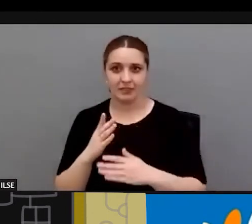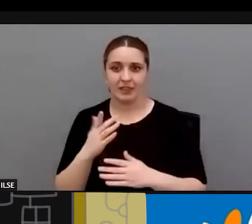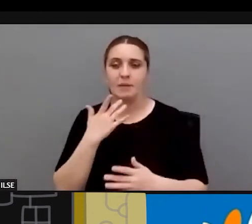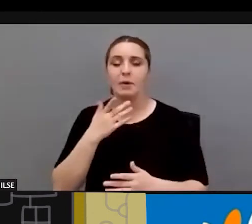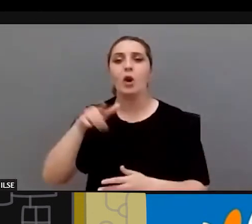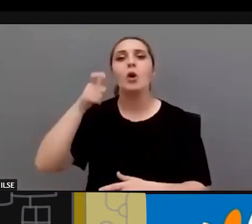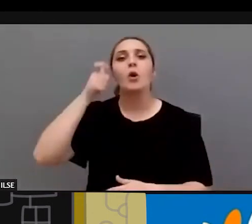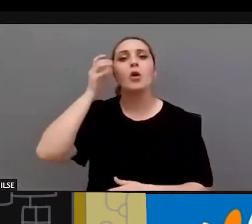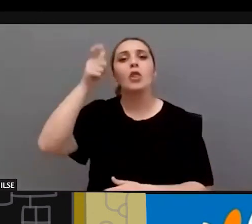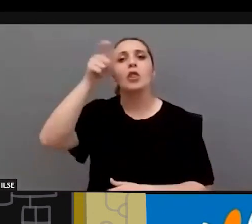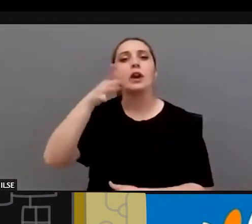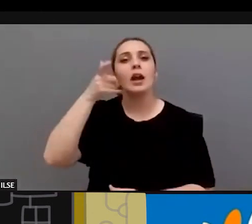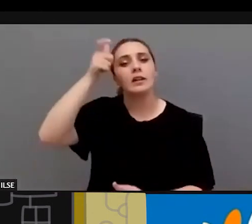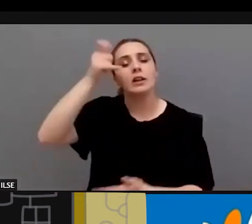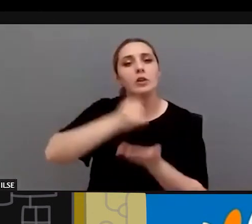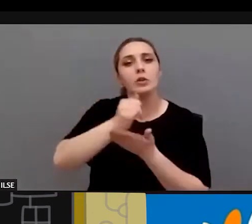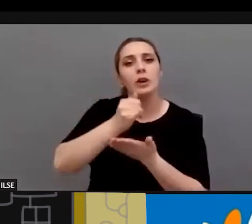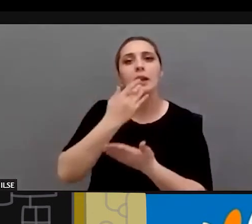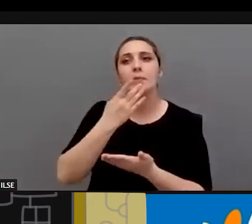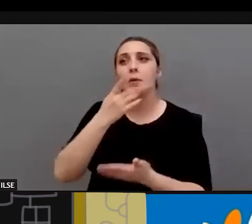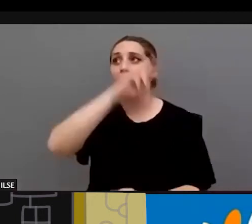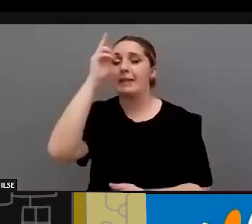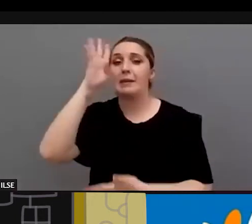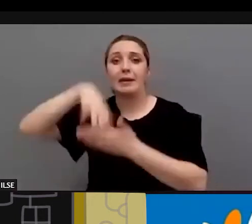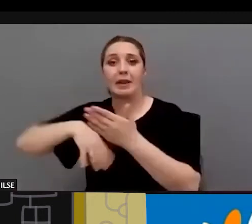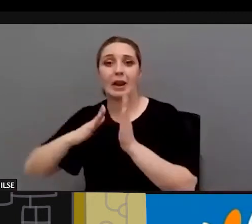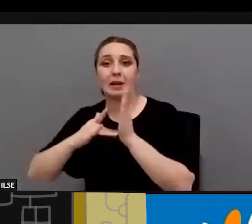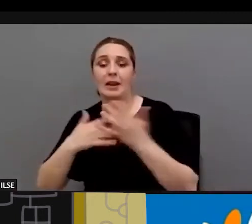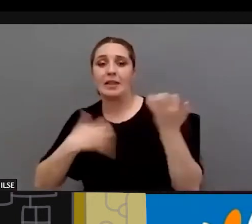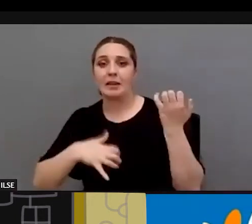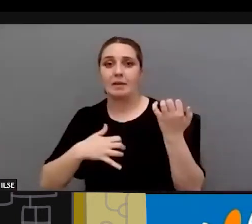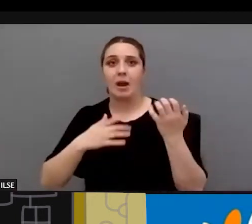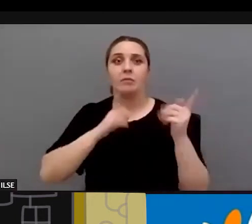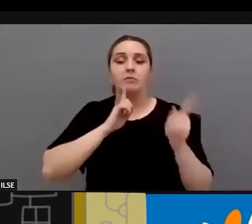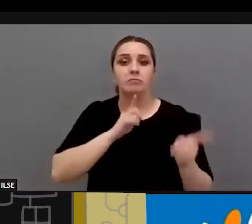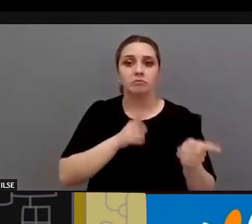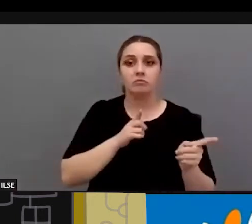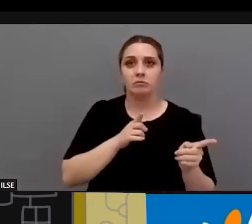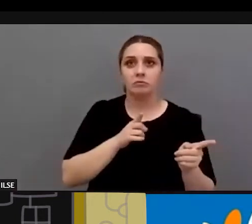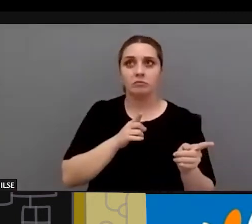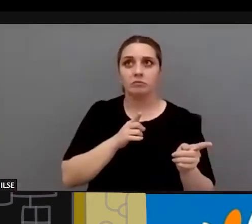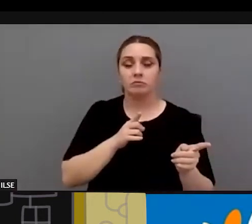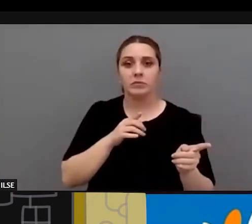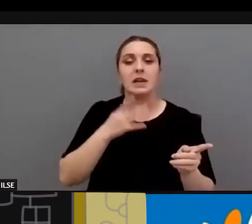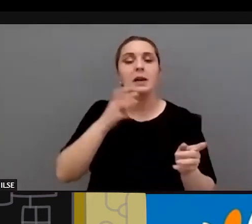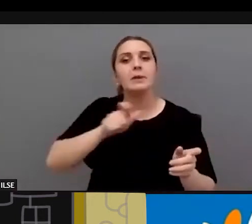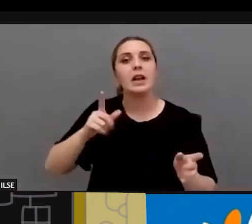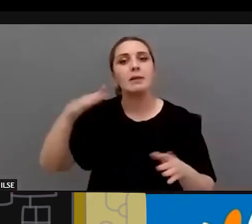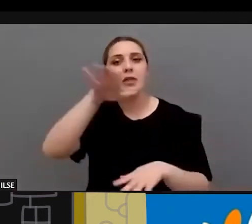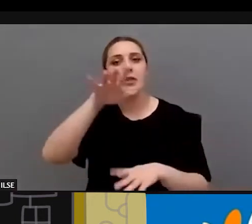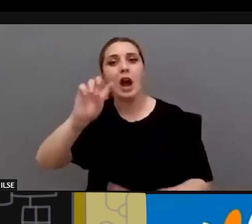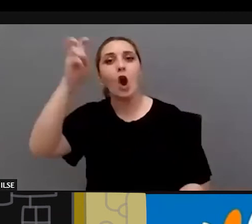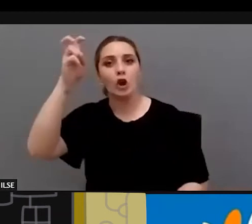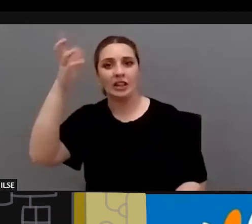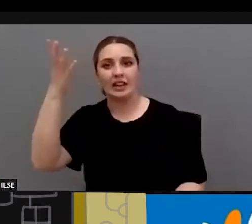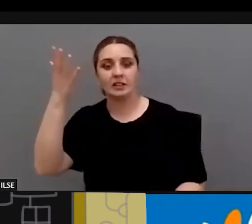rurales en provincias que no son Madrid, Barcelona Valencia, Sevilla y Bilbao y casi me quedo ahí tienen en algunos casos